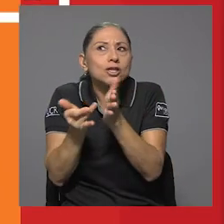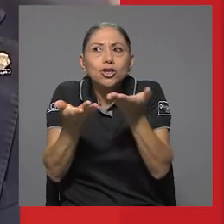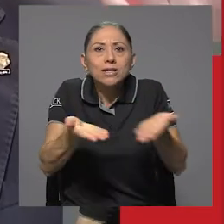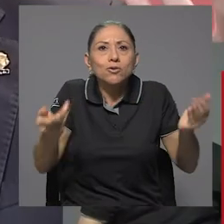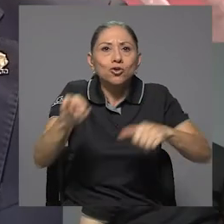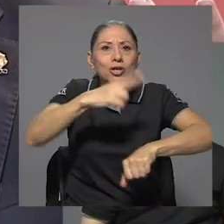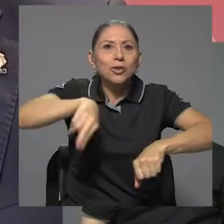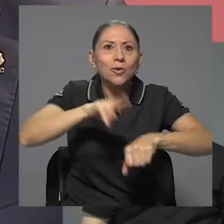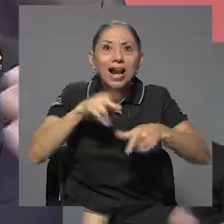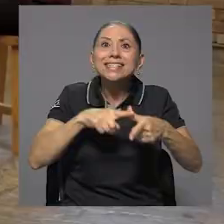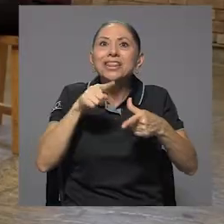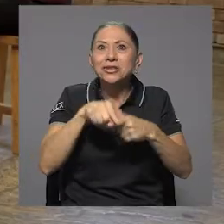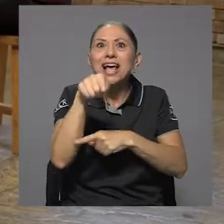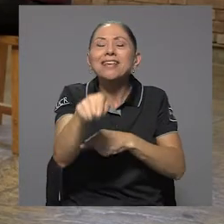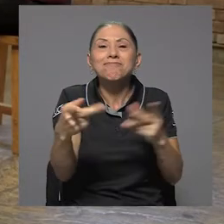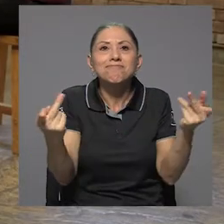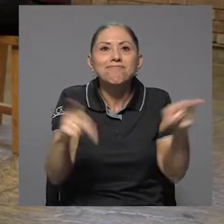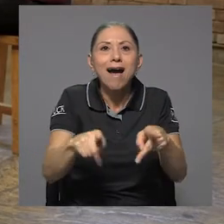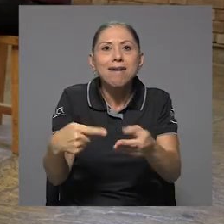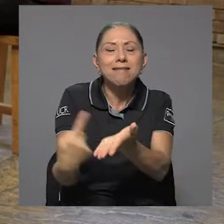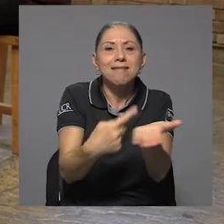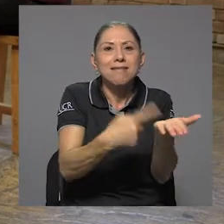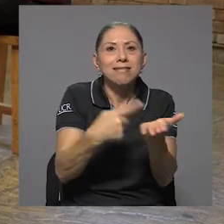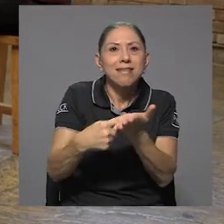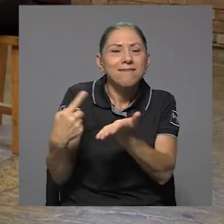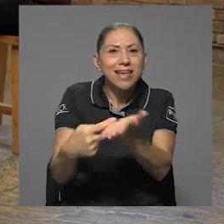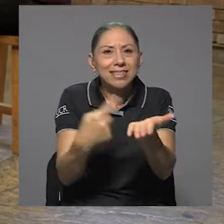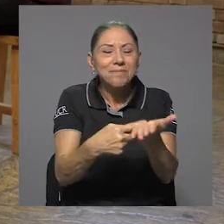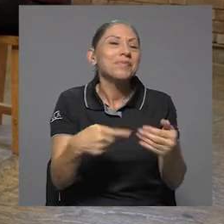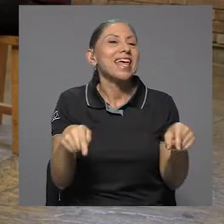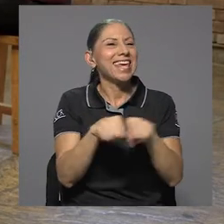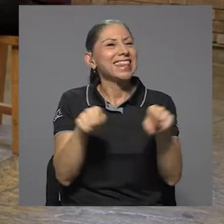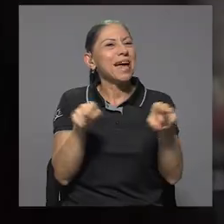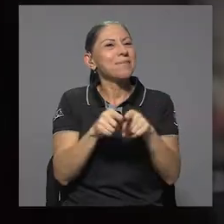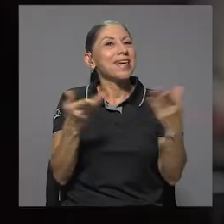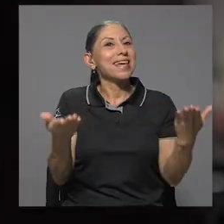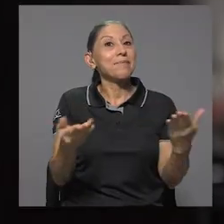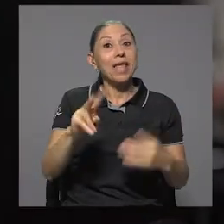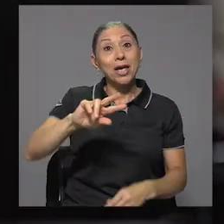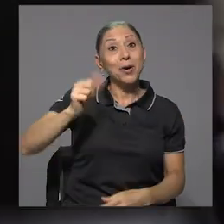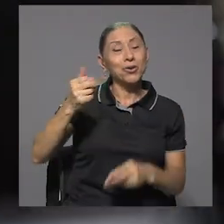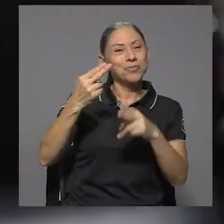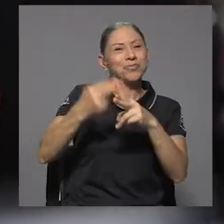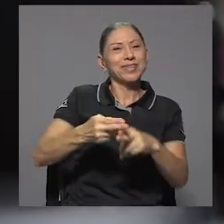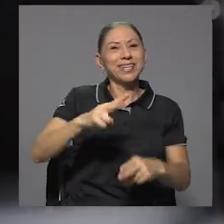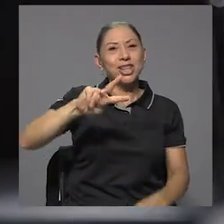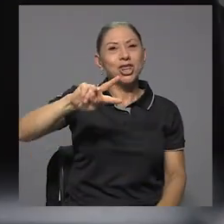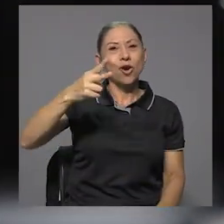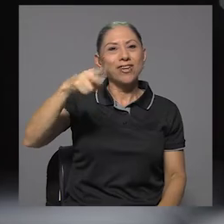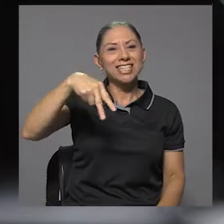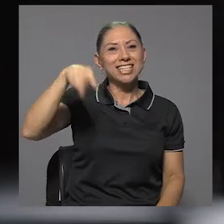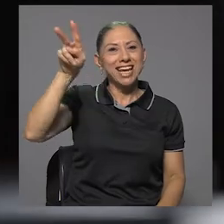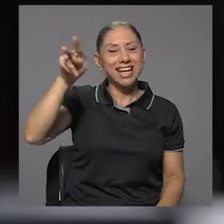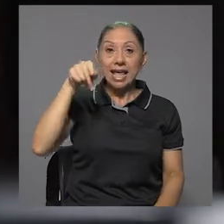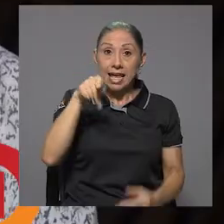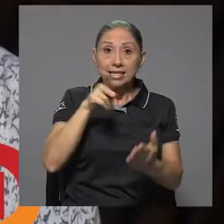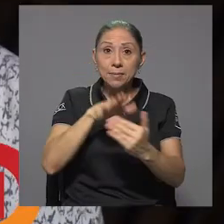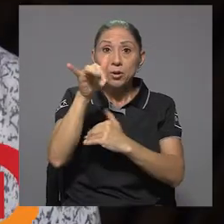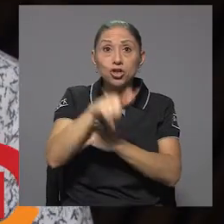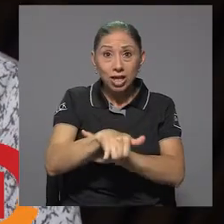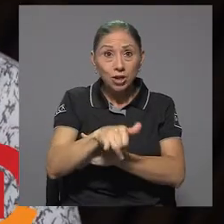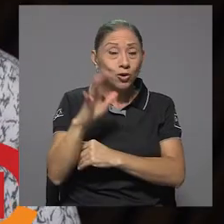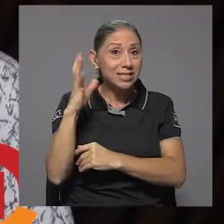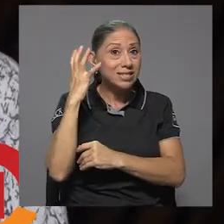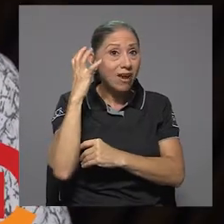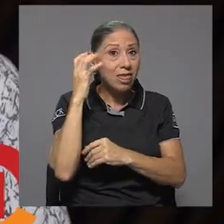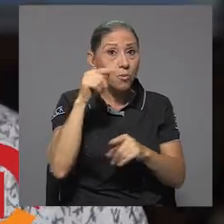se generó el debate. Y también hay un componente que no quiero dejar por fuera, que es la sección doble check, que esto sí es un proyecto que tenemos en